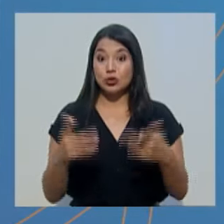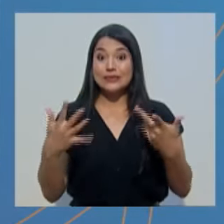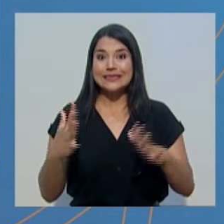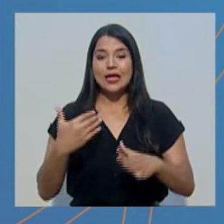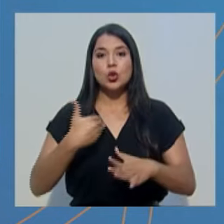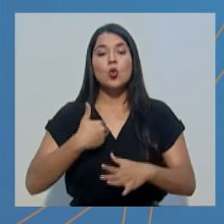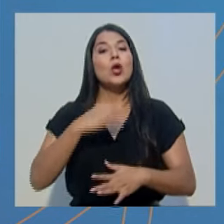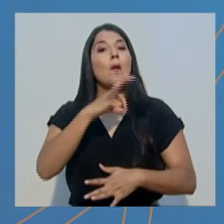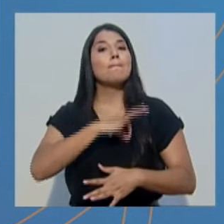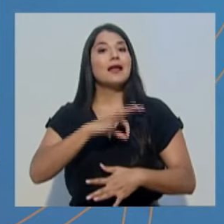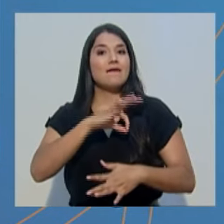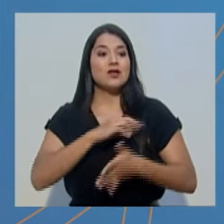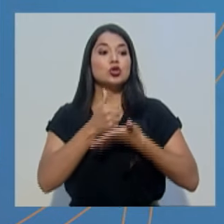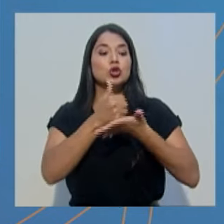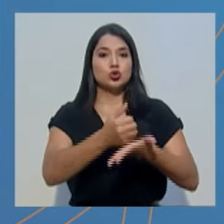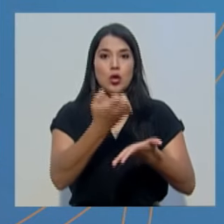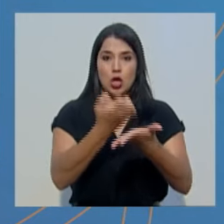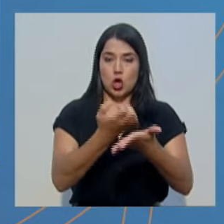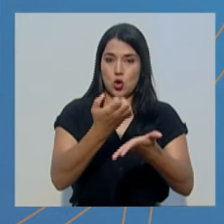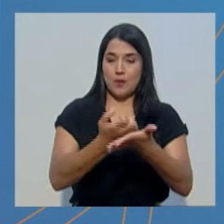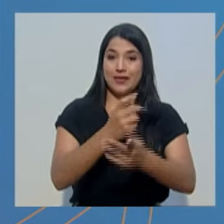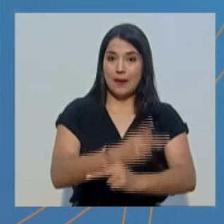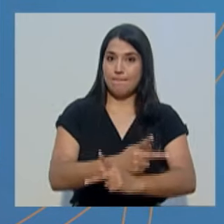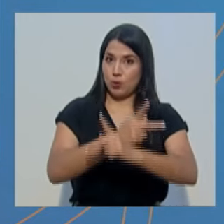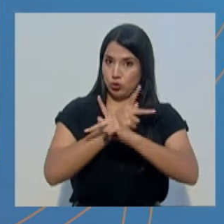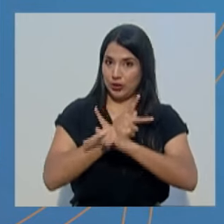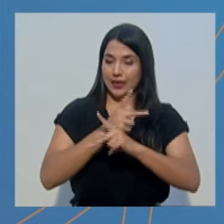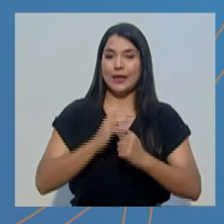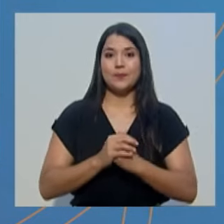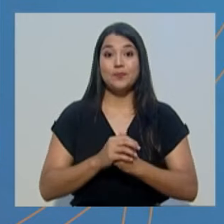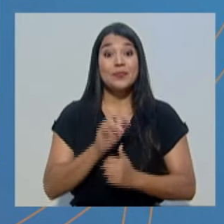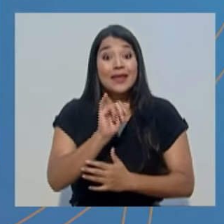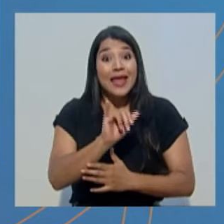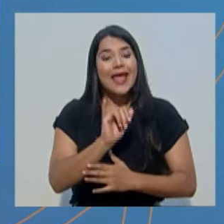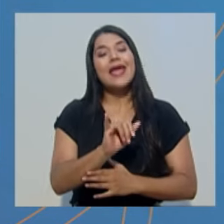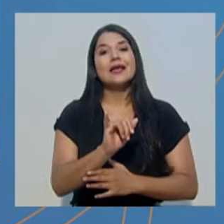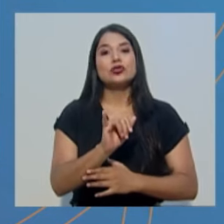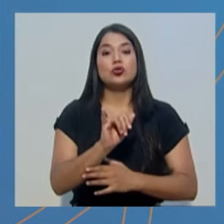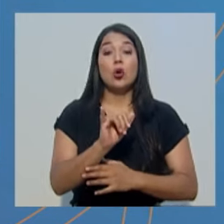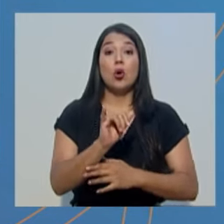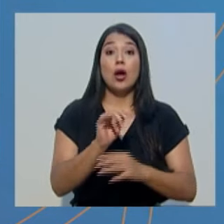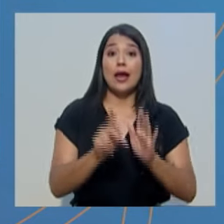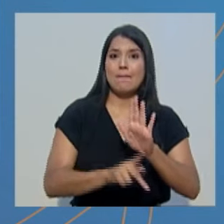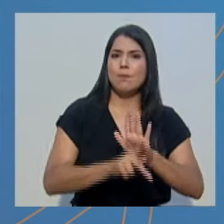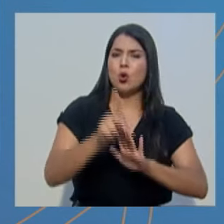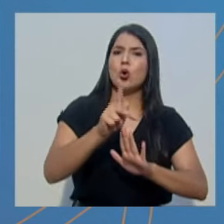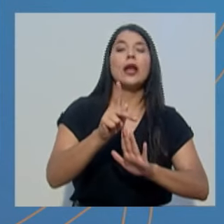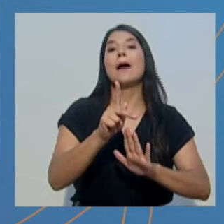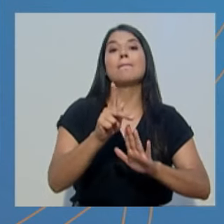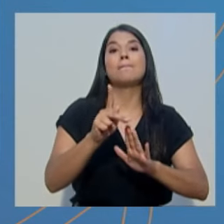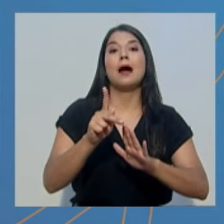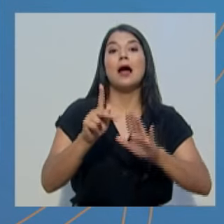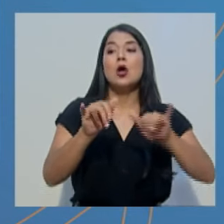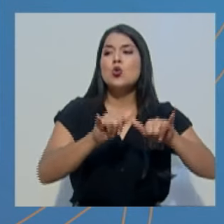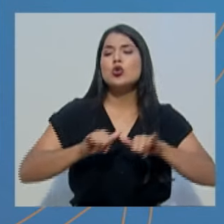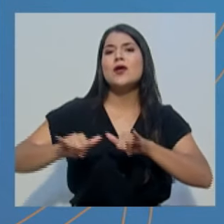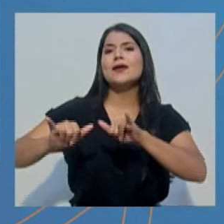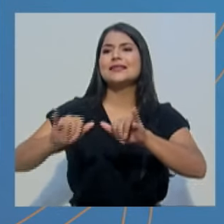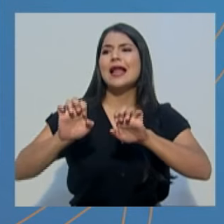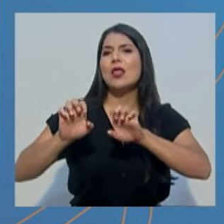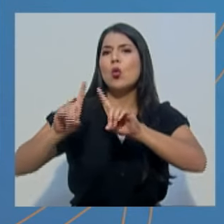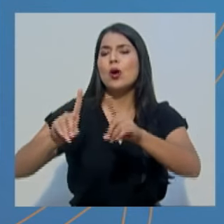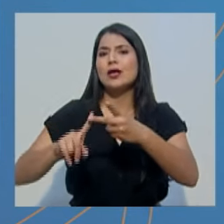beneficiarias del bono Proteger. Esto convierte al bono Proteger, más allá de los programas universales de educación